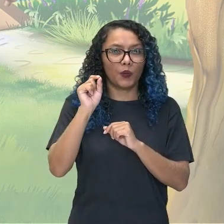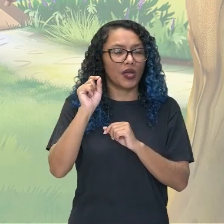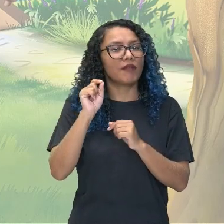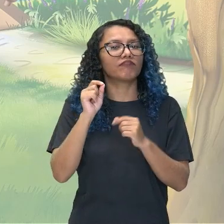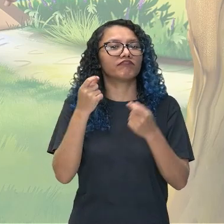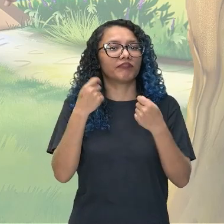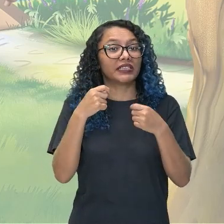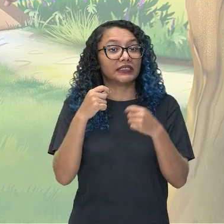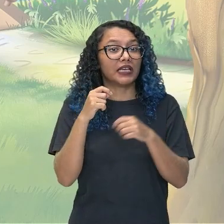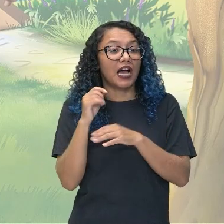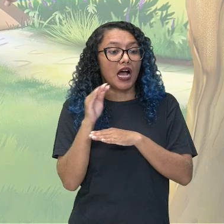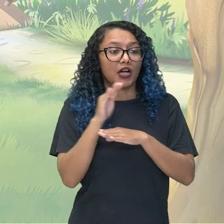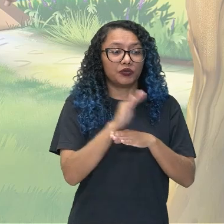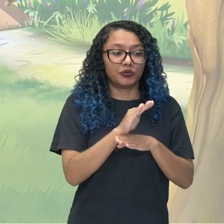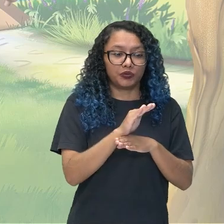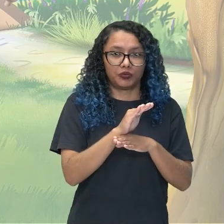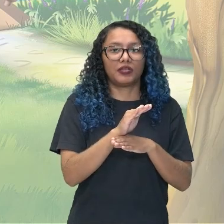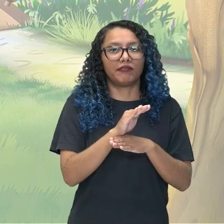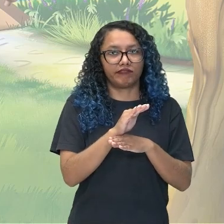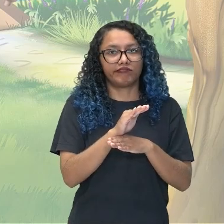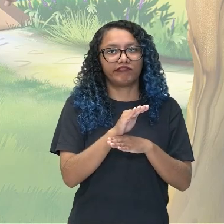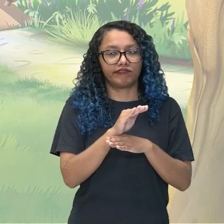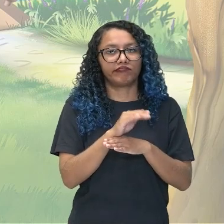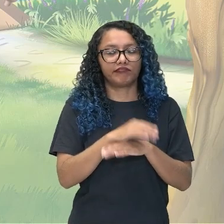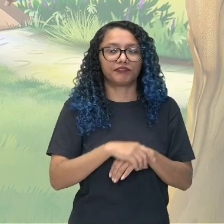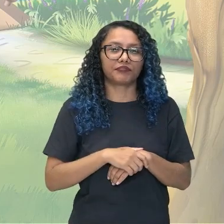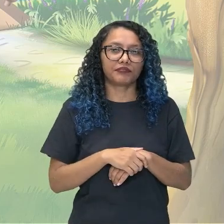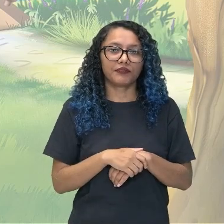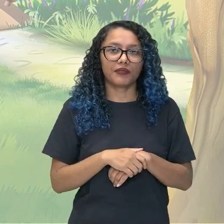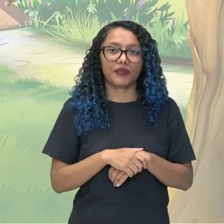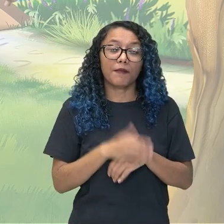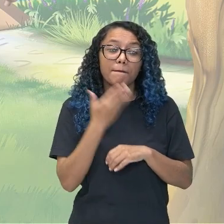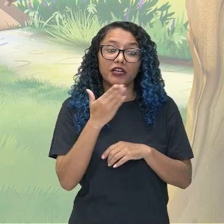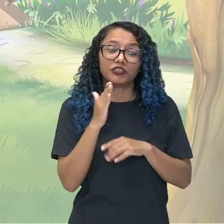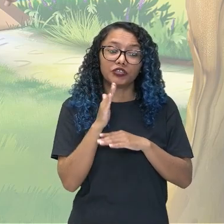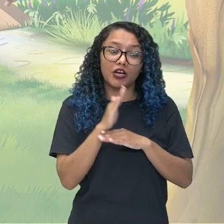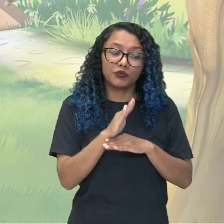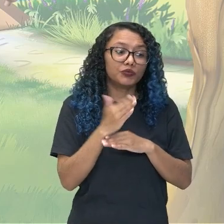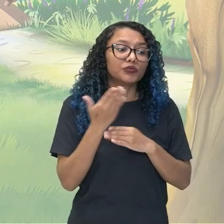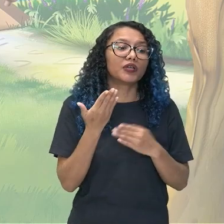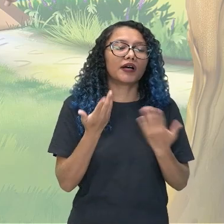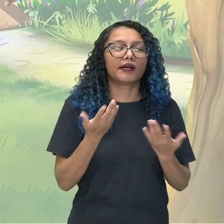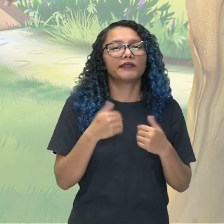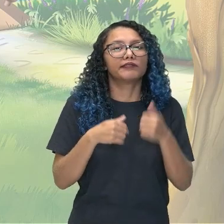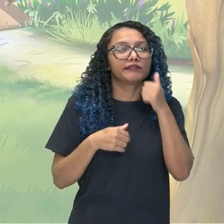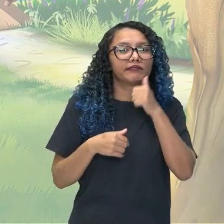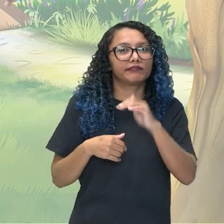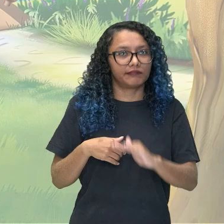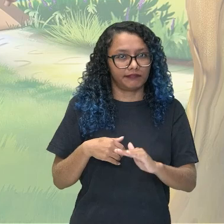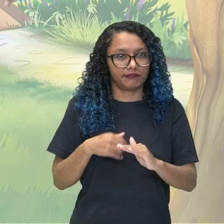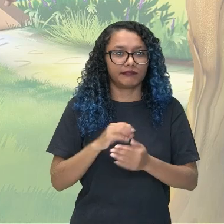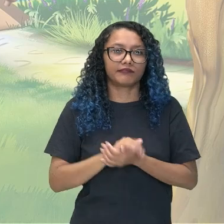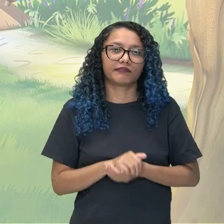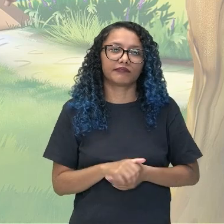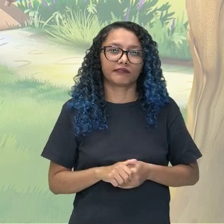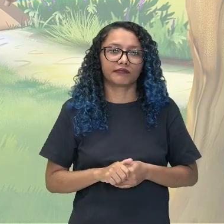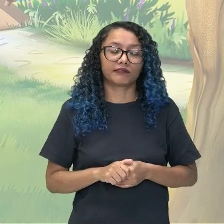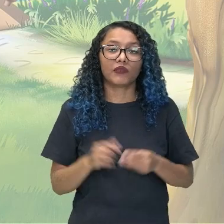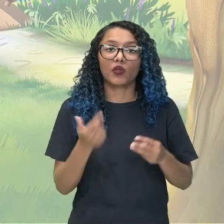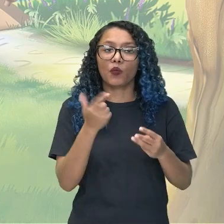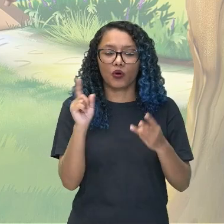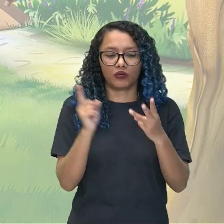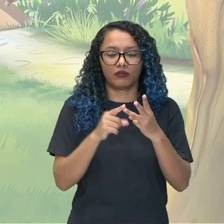regresar al cielo. Entonces, la estrella pede la ayuda de nuestra protagonista. Y tenemos también el águila